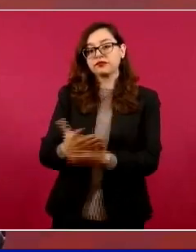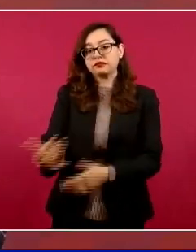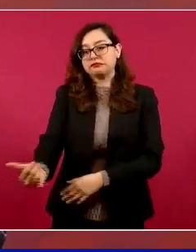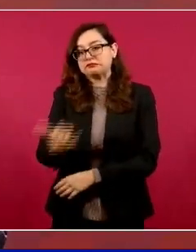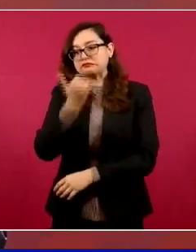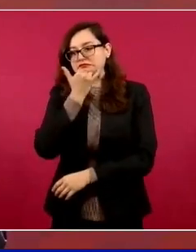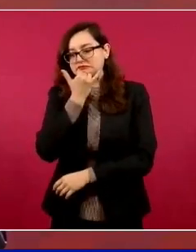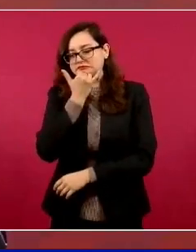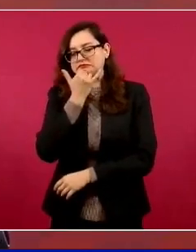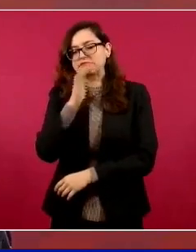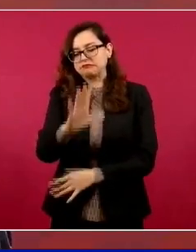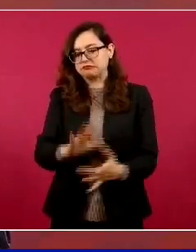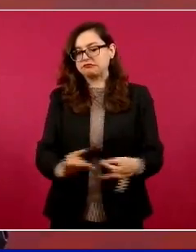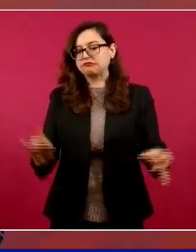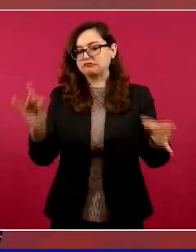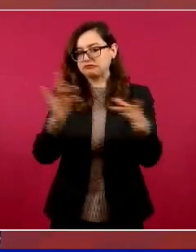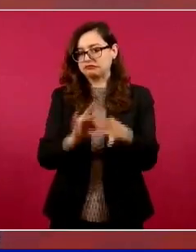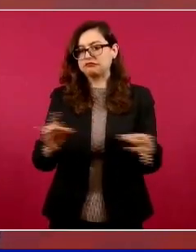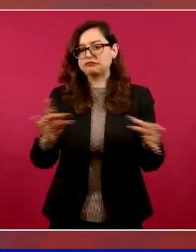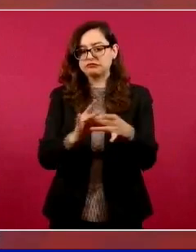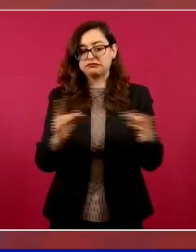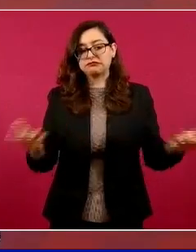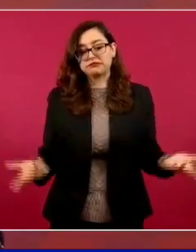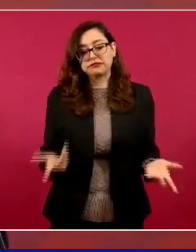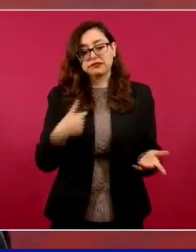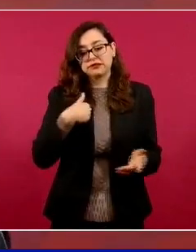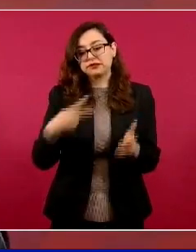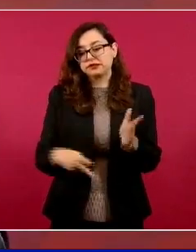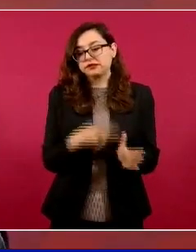insistir,